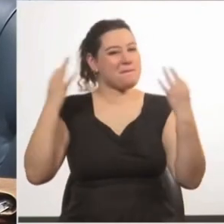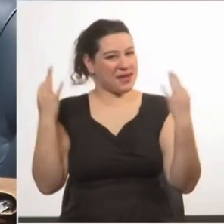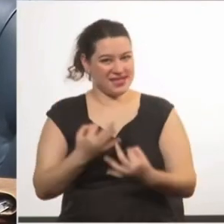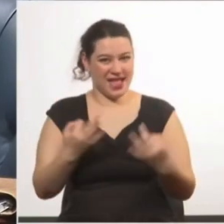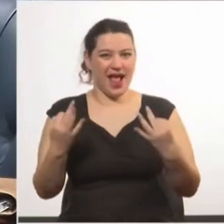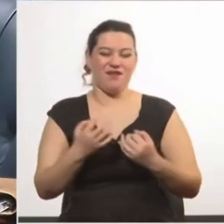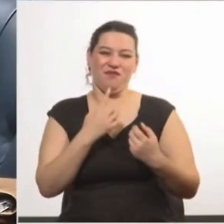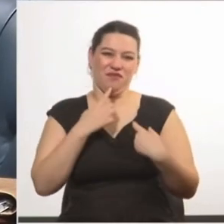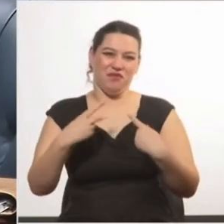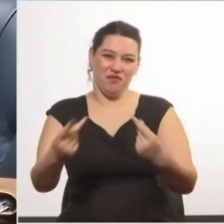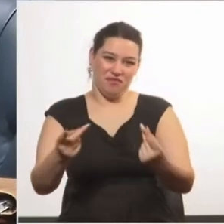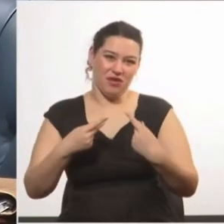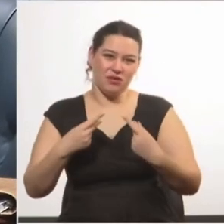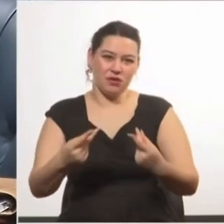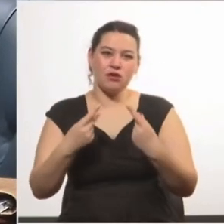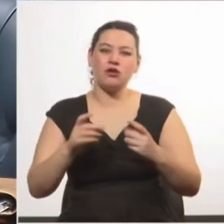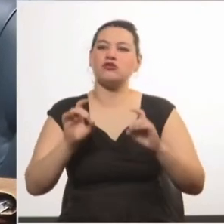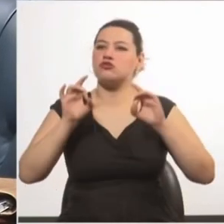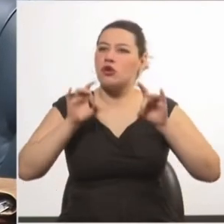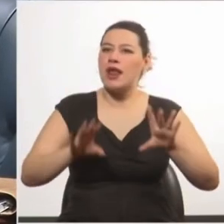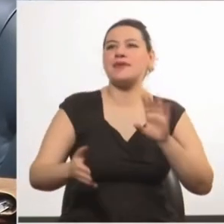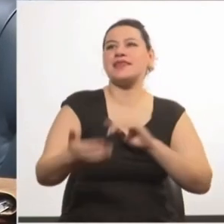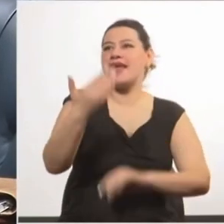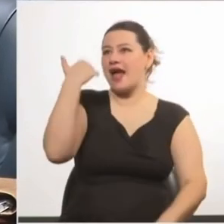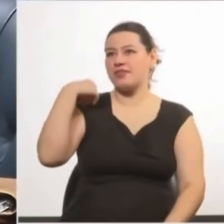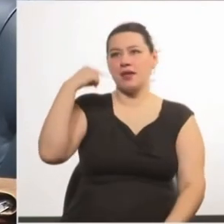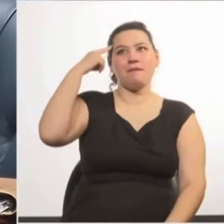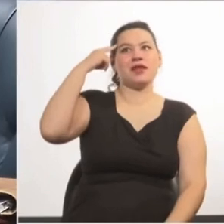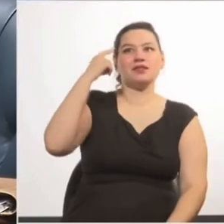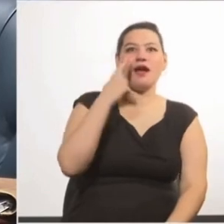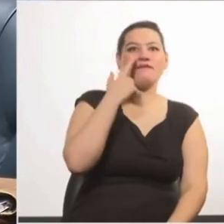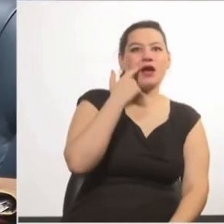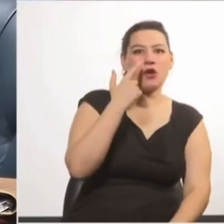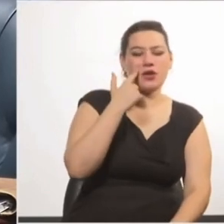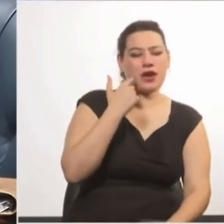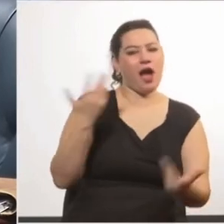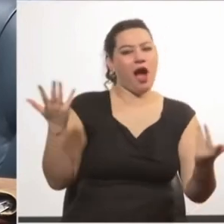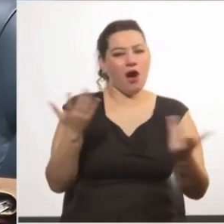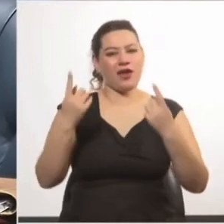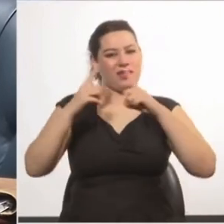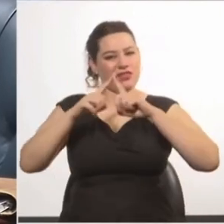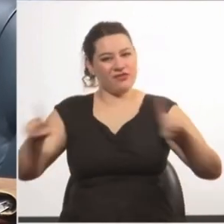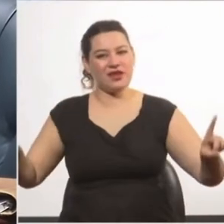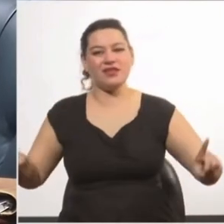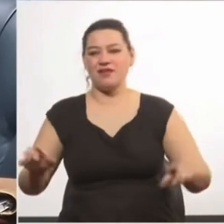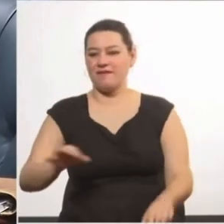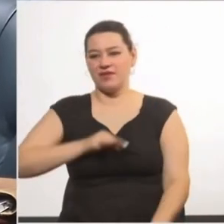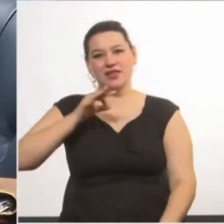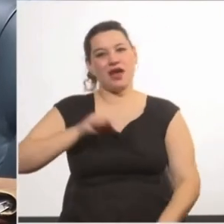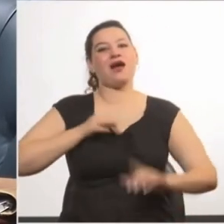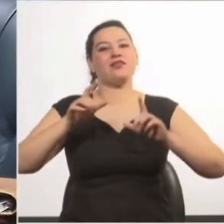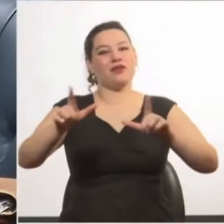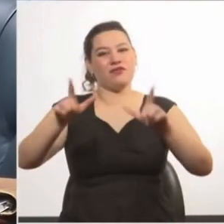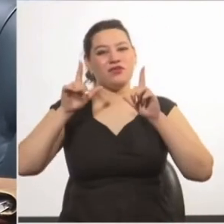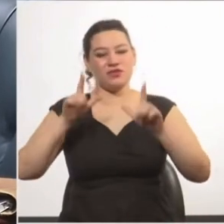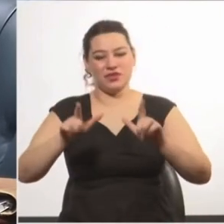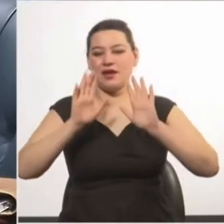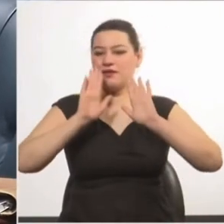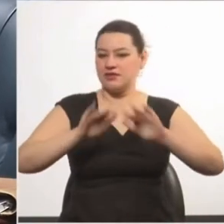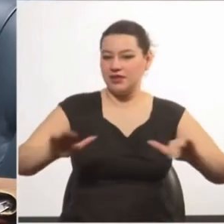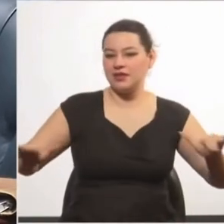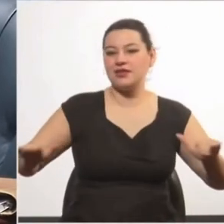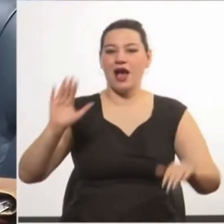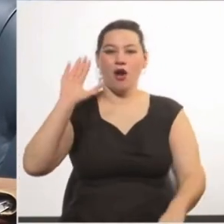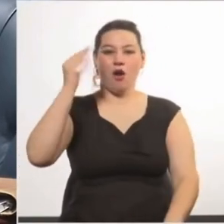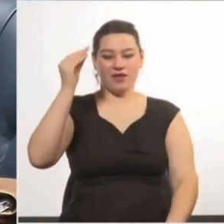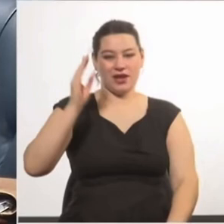en un tiempo reservado excluyentemente a los varones, y que hoy se vive y se disfruta por parte de niñas y jóvenes desde